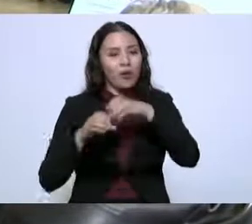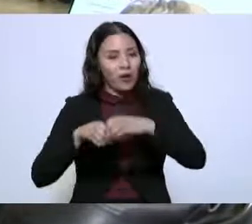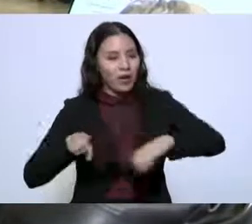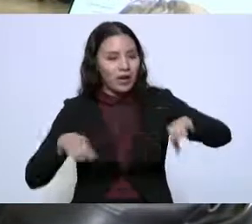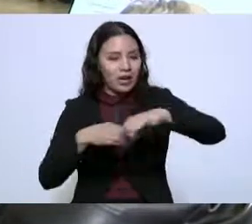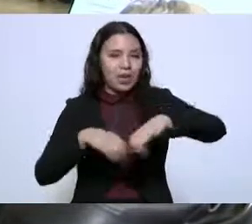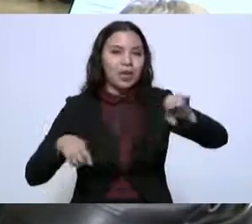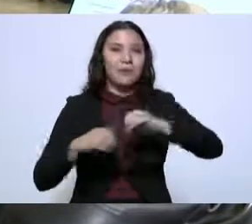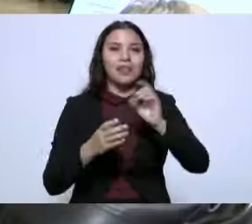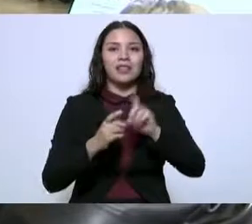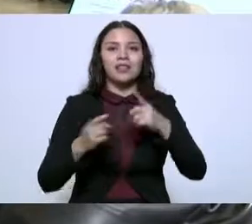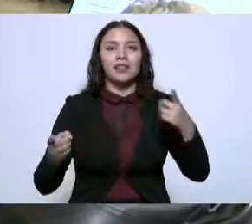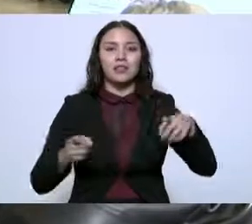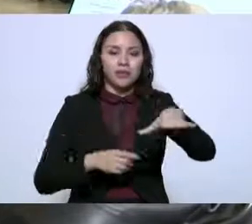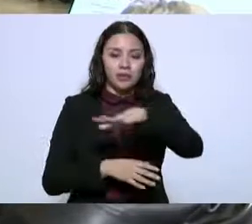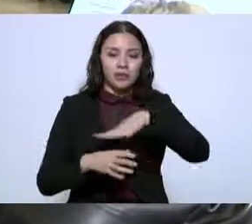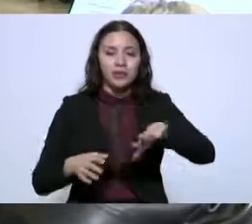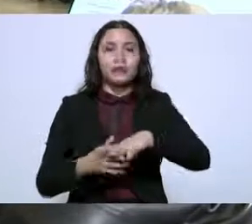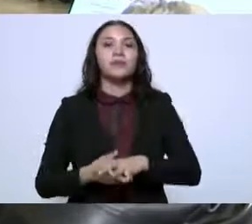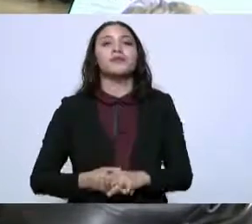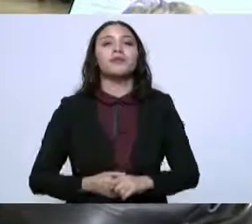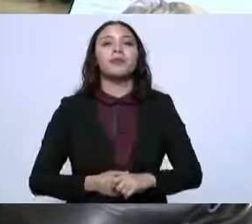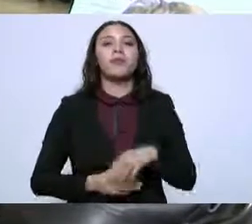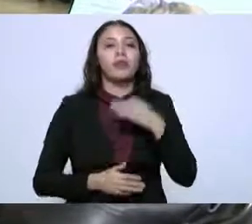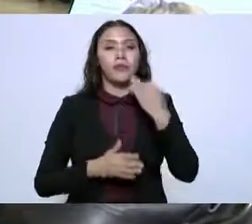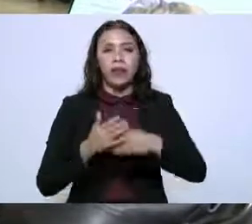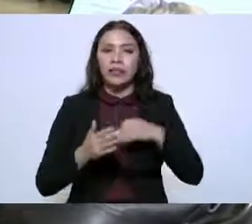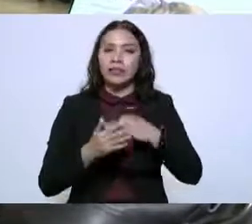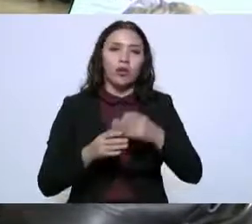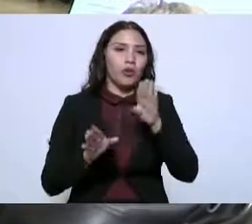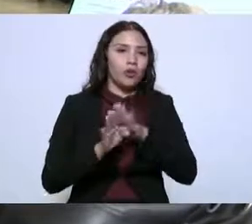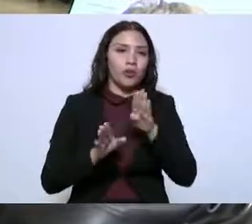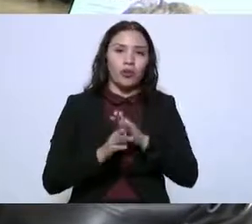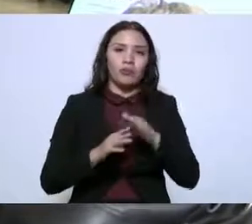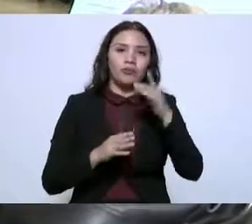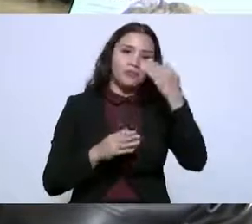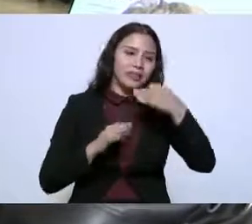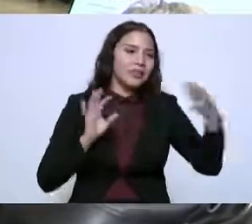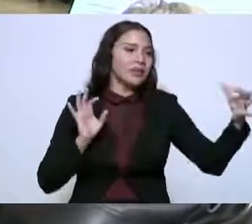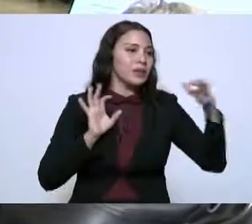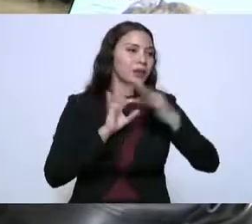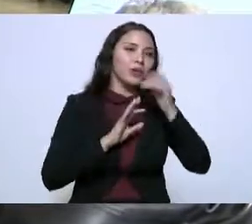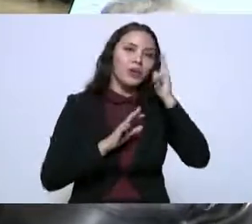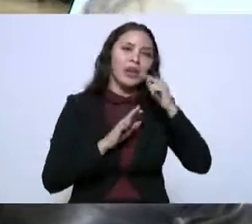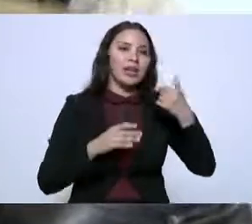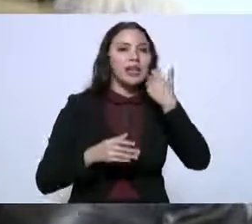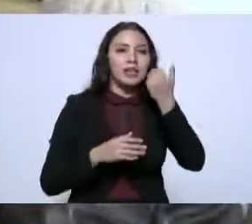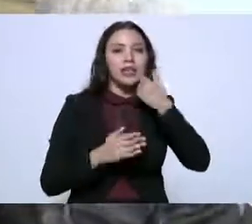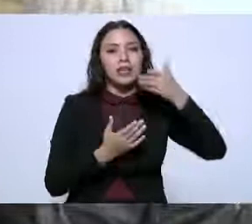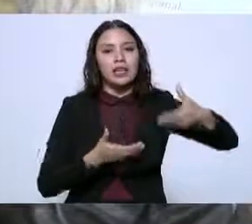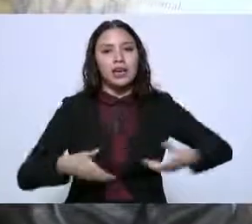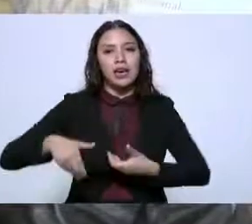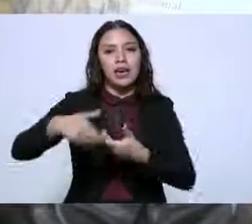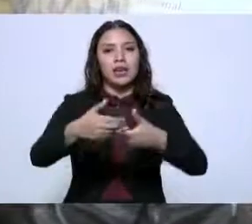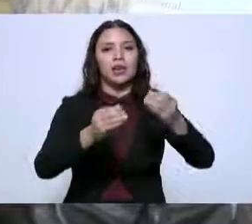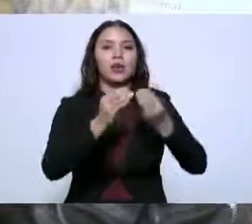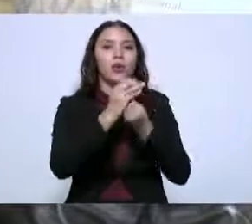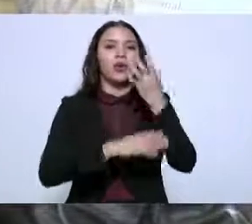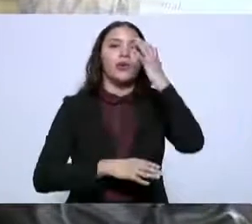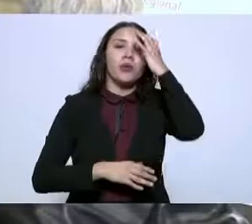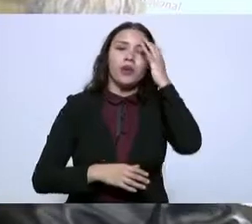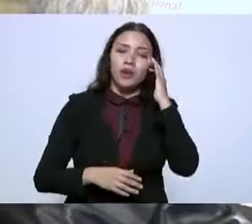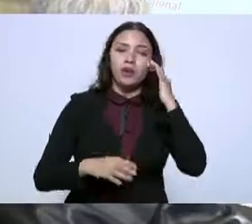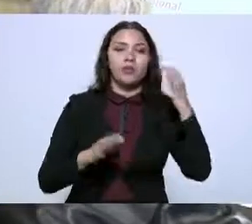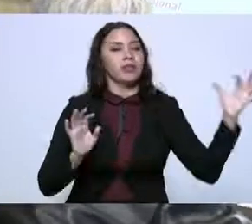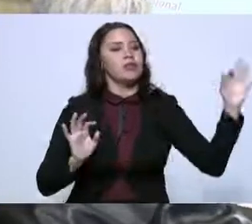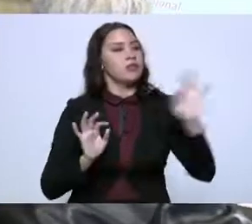el desarrollo de nuestra ciudad y que nos dé suficiencia con la carretera que queremos de doble carril de Nuevo León a